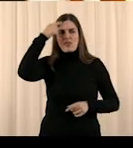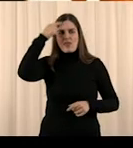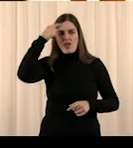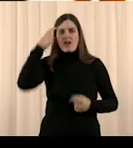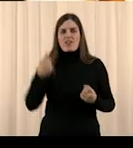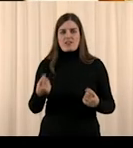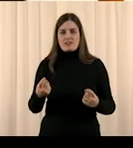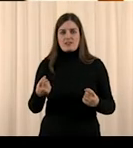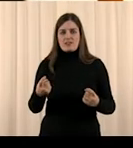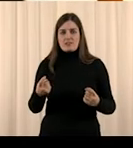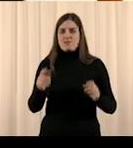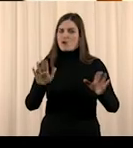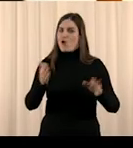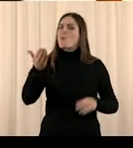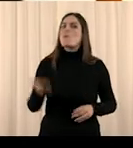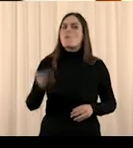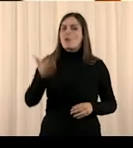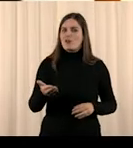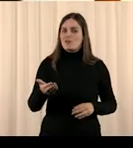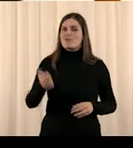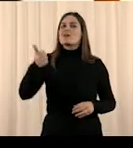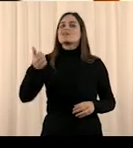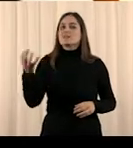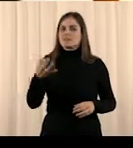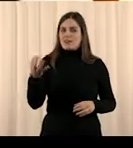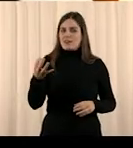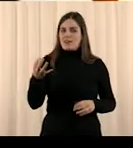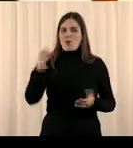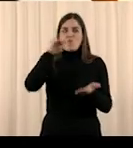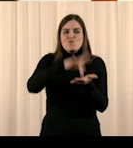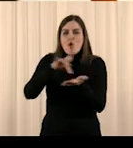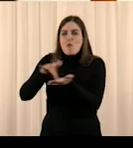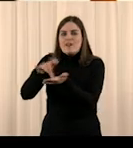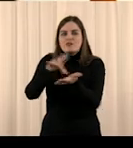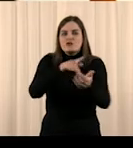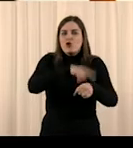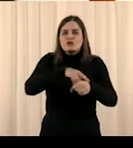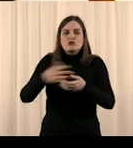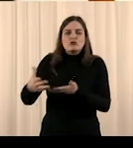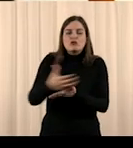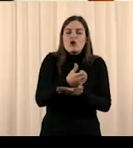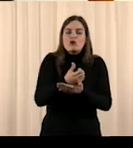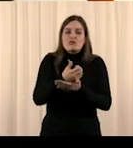Y lo más importante. Disfrutar de cada instante de la vida.